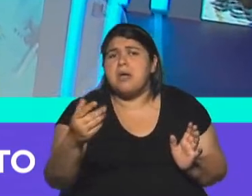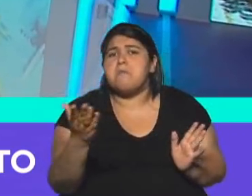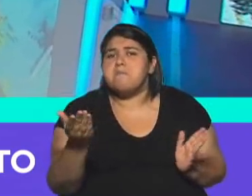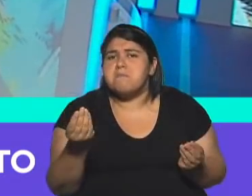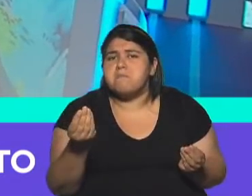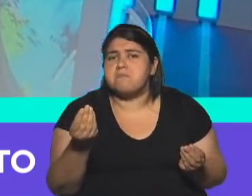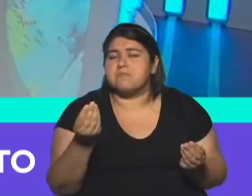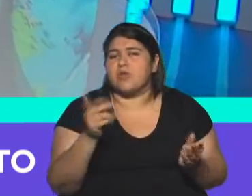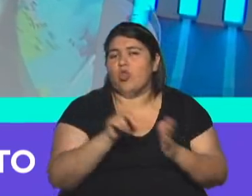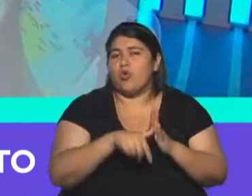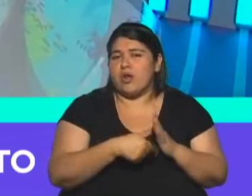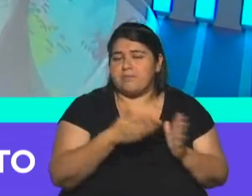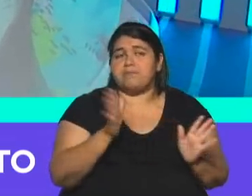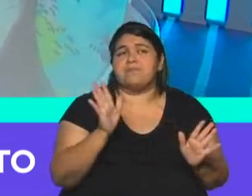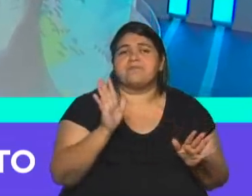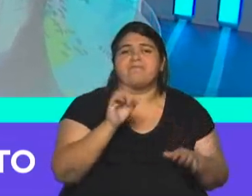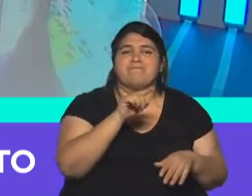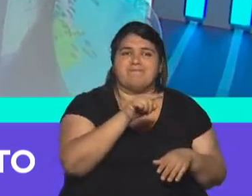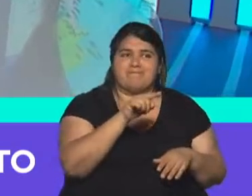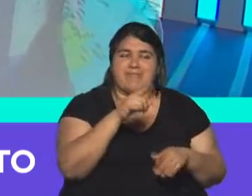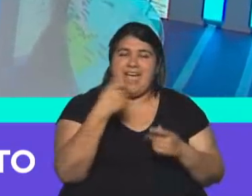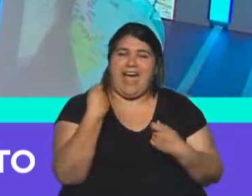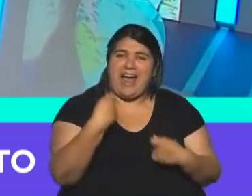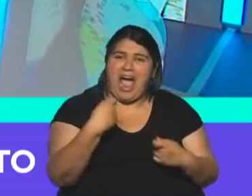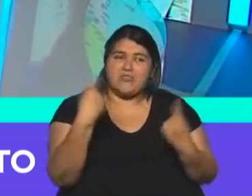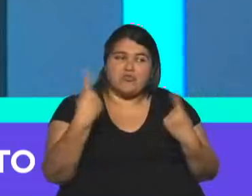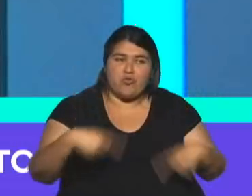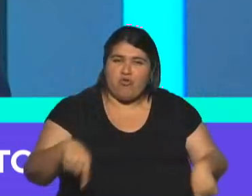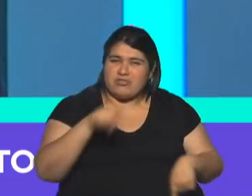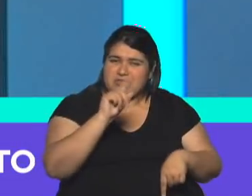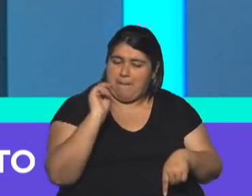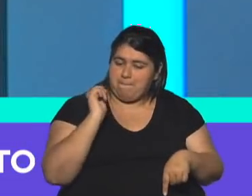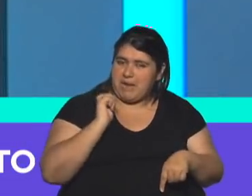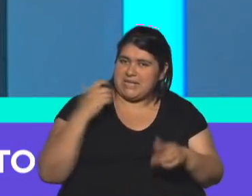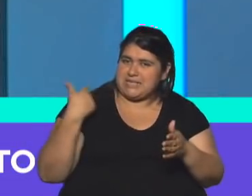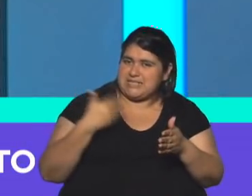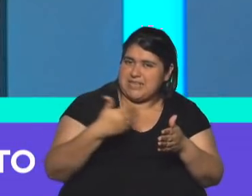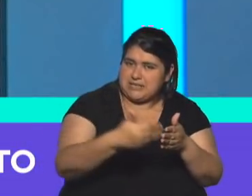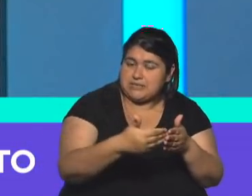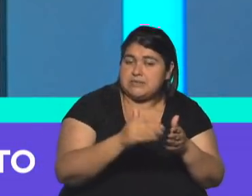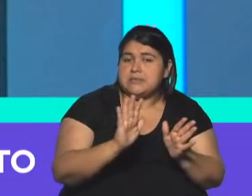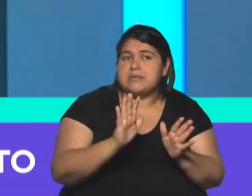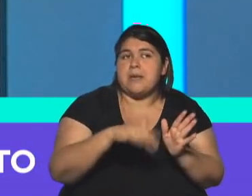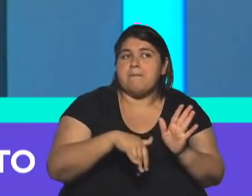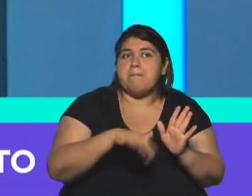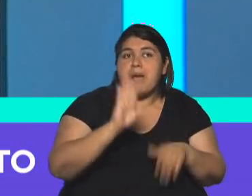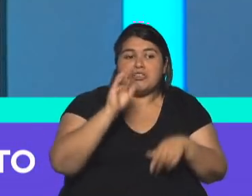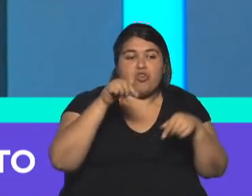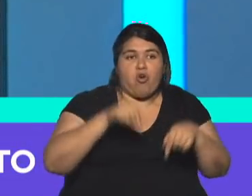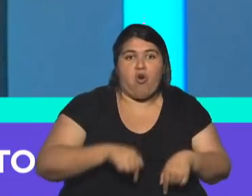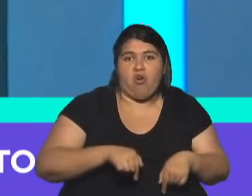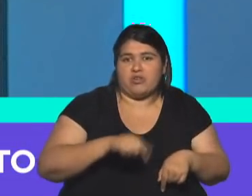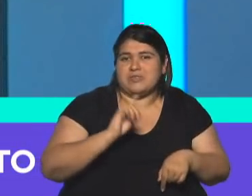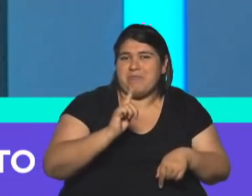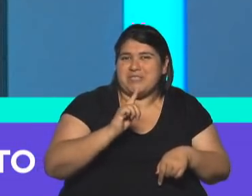contrarrestar todo lo que iban a ser los gastos de estos meses de verano y fundamentalmente hoy. El Black